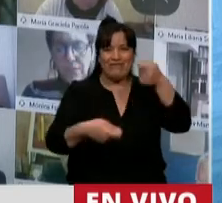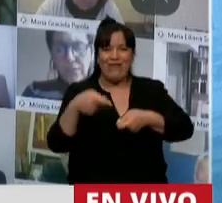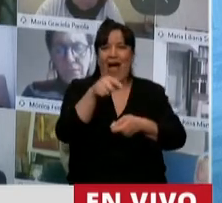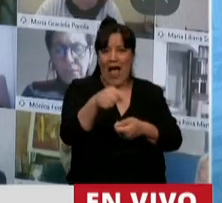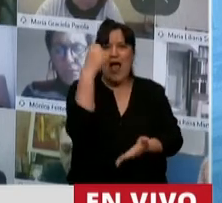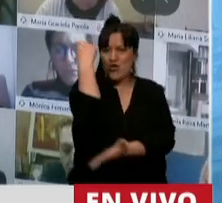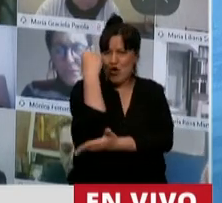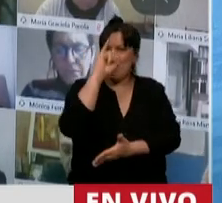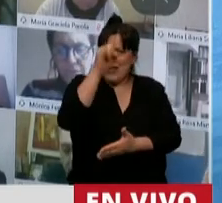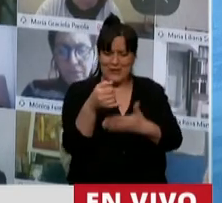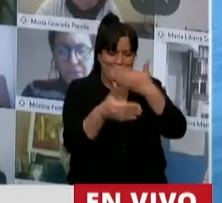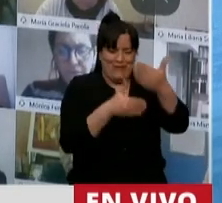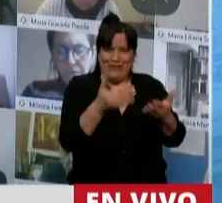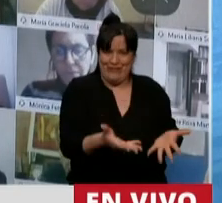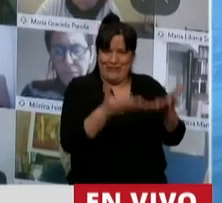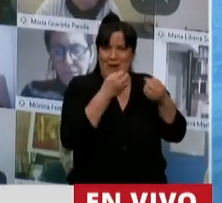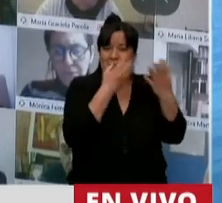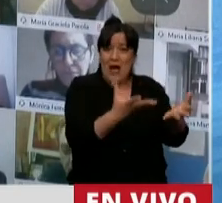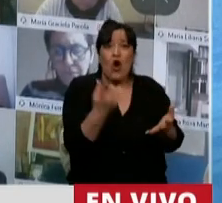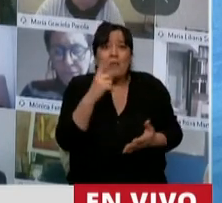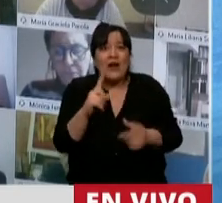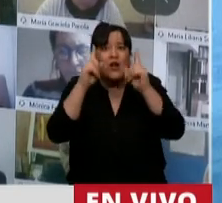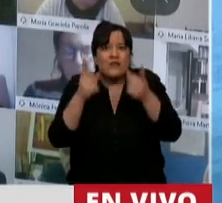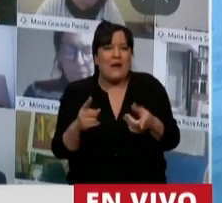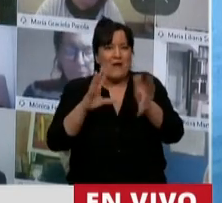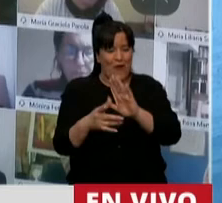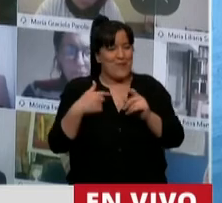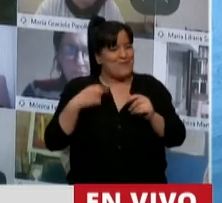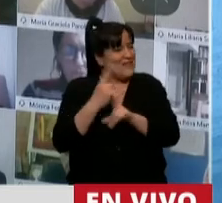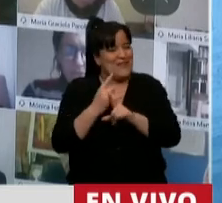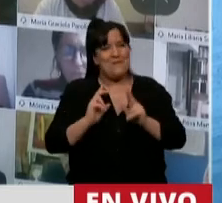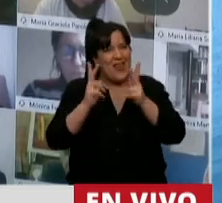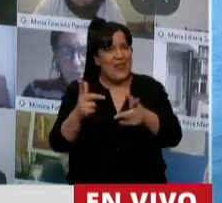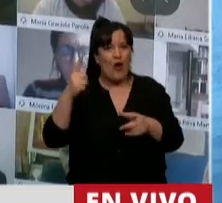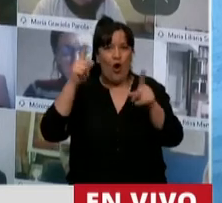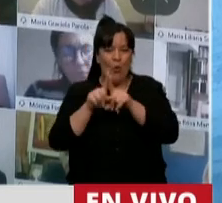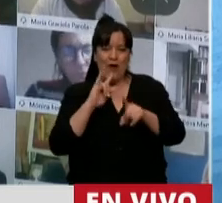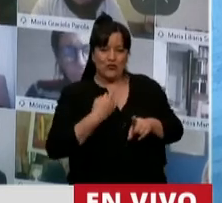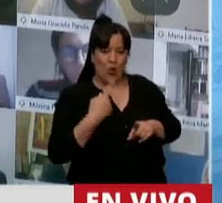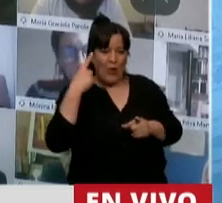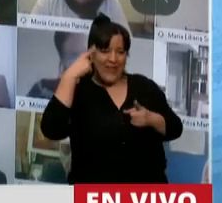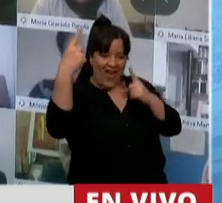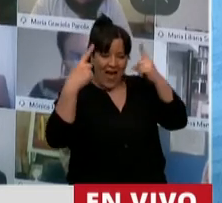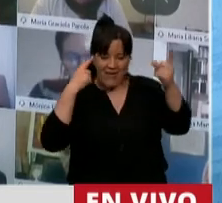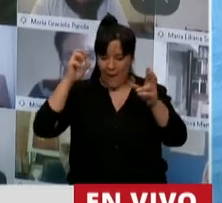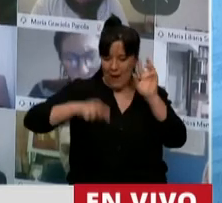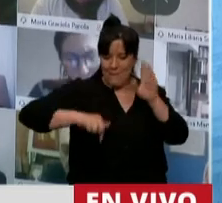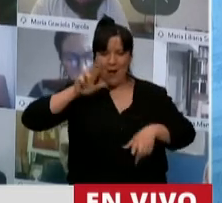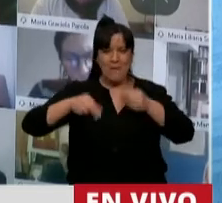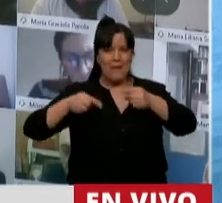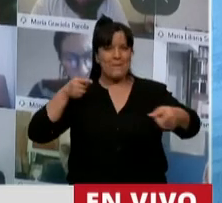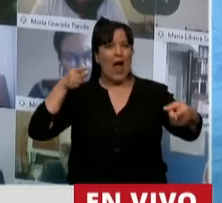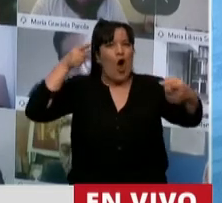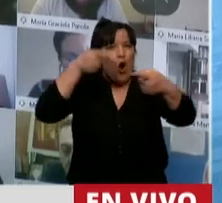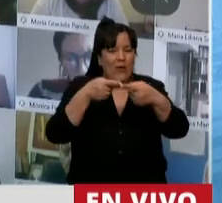actividad económica complementaria, sino que también le permite, como digo siempre, un incentivo a tener el objetivo un